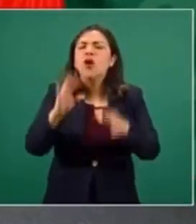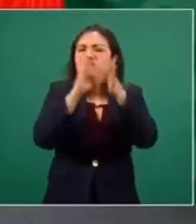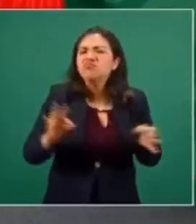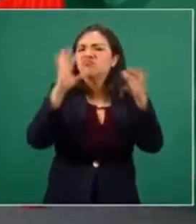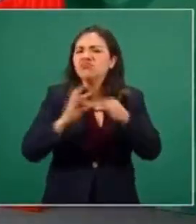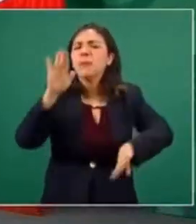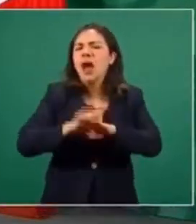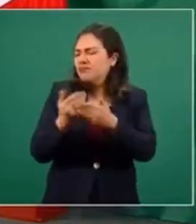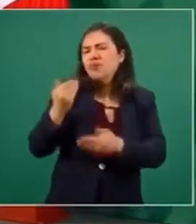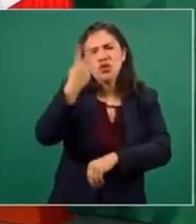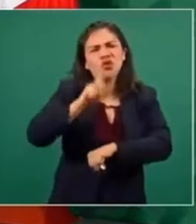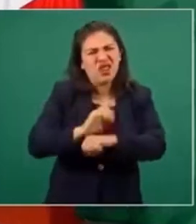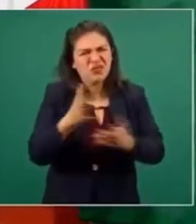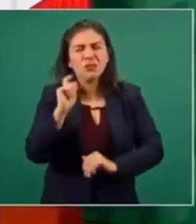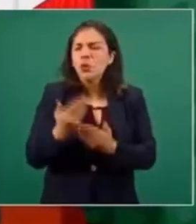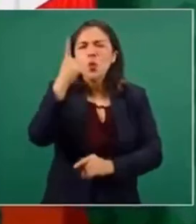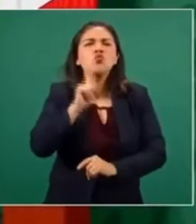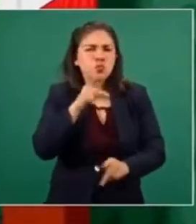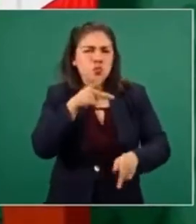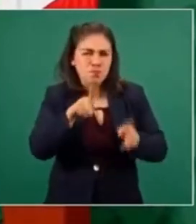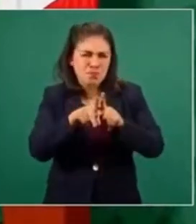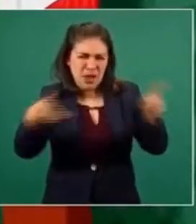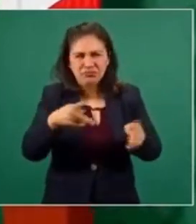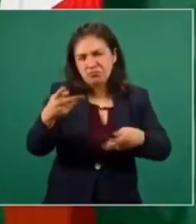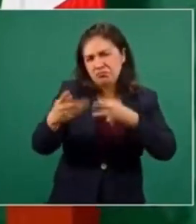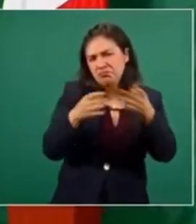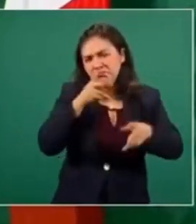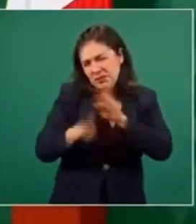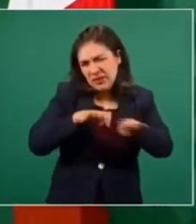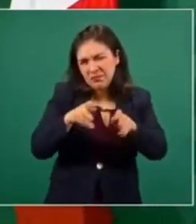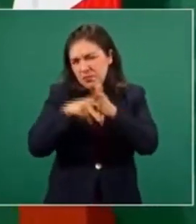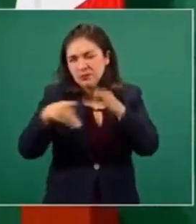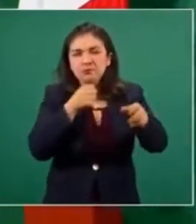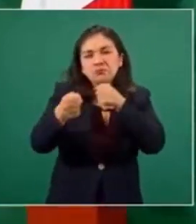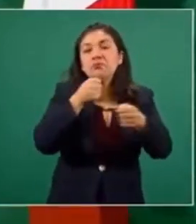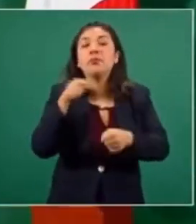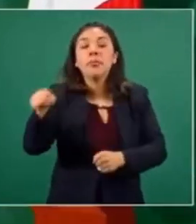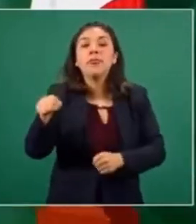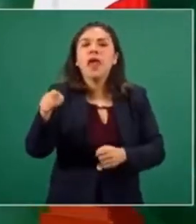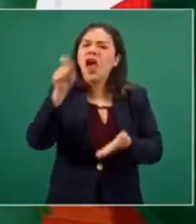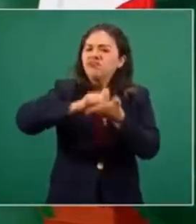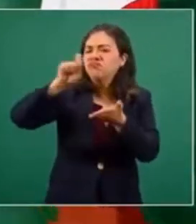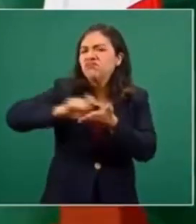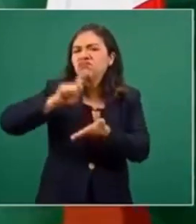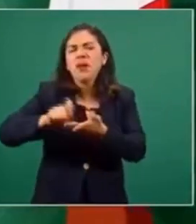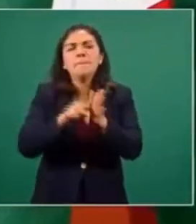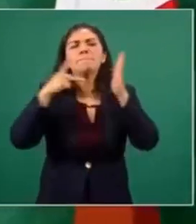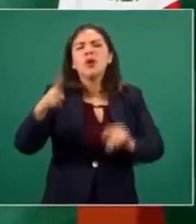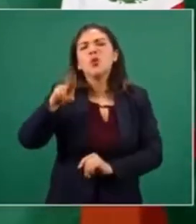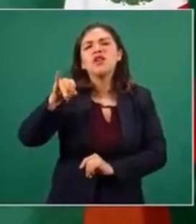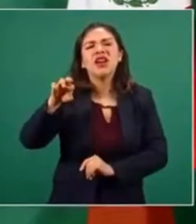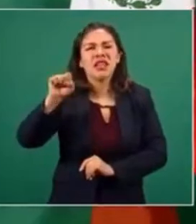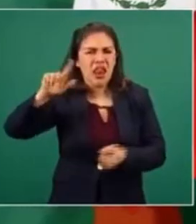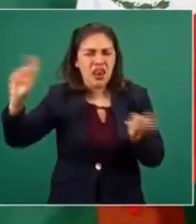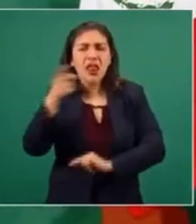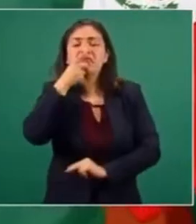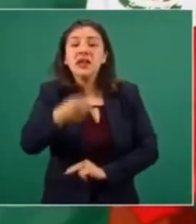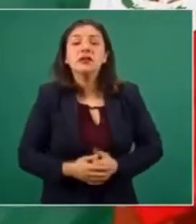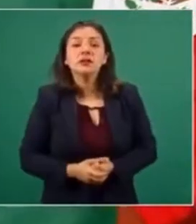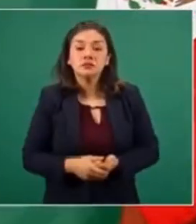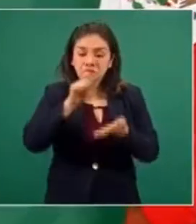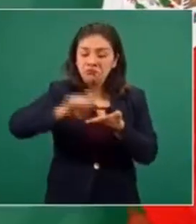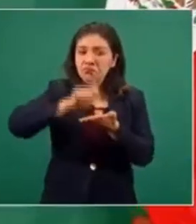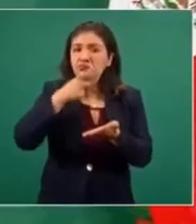porque hace como dos días una periodista escribió un artículo en el Universal diciendo que